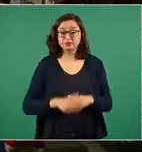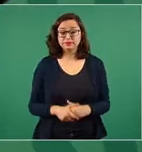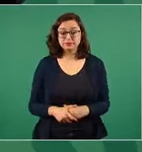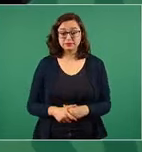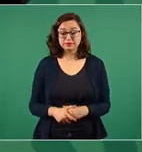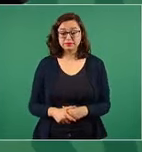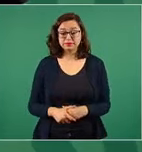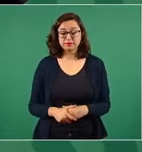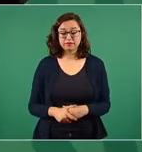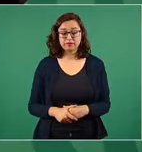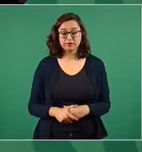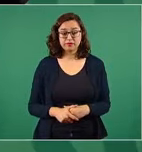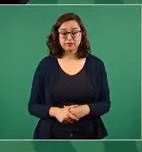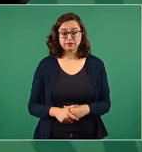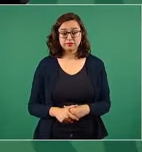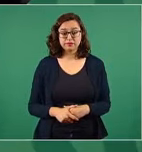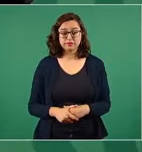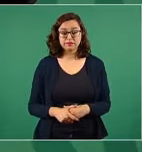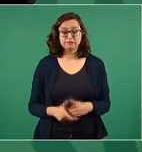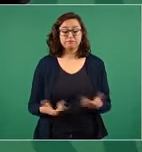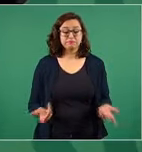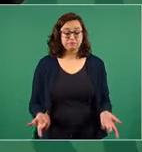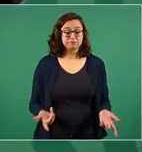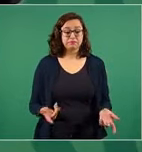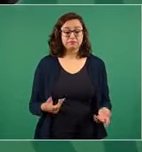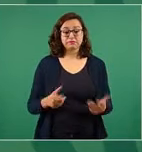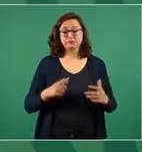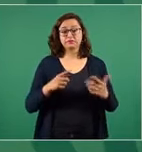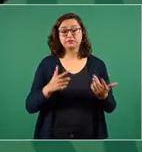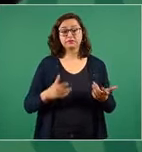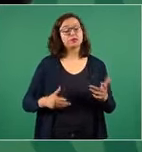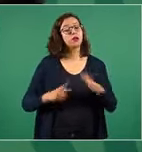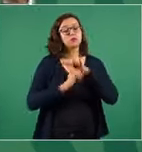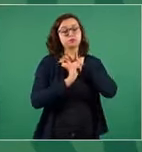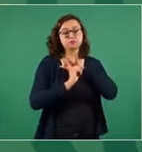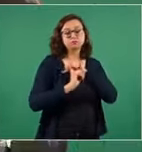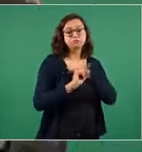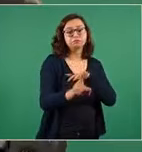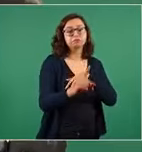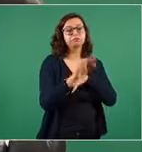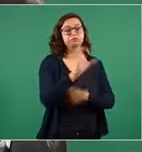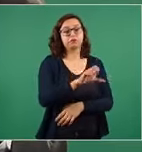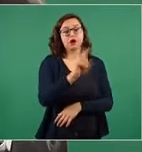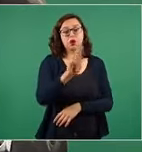a Cancún, al norte de Quintana Roo,